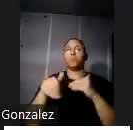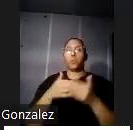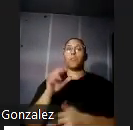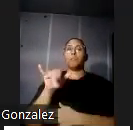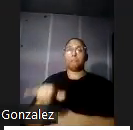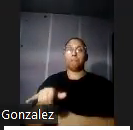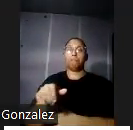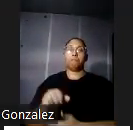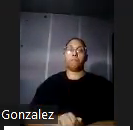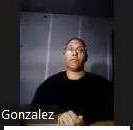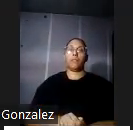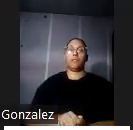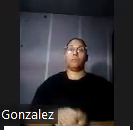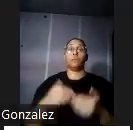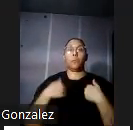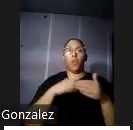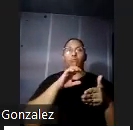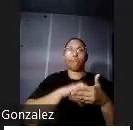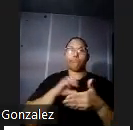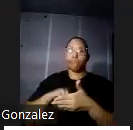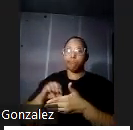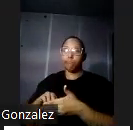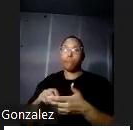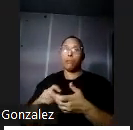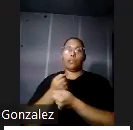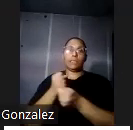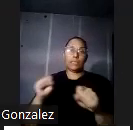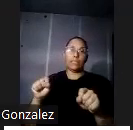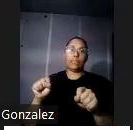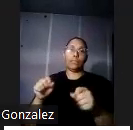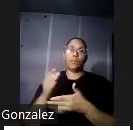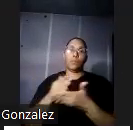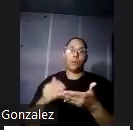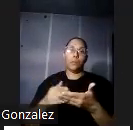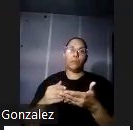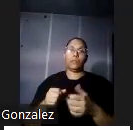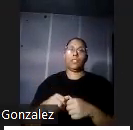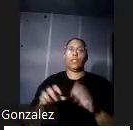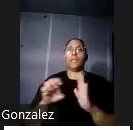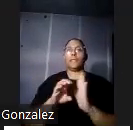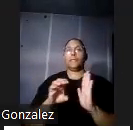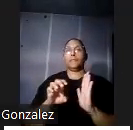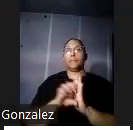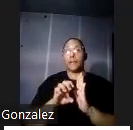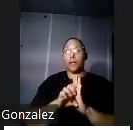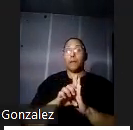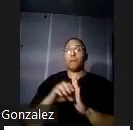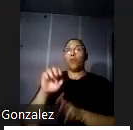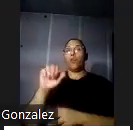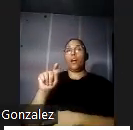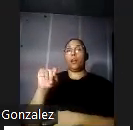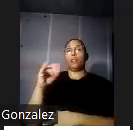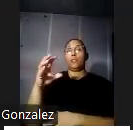cosas que se imitaron verdad para salvar algunas partes de la casa como los cimientos parte del ático etcétera